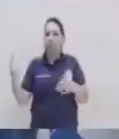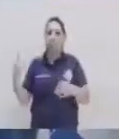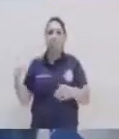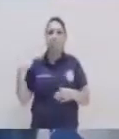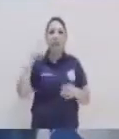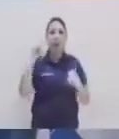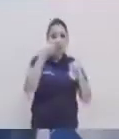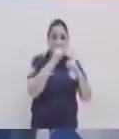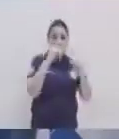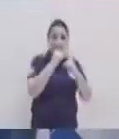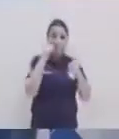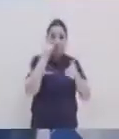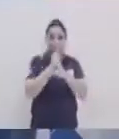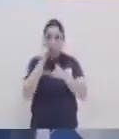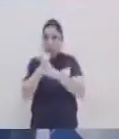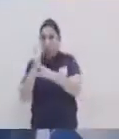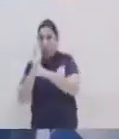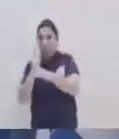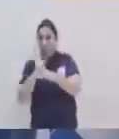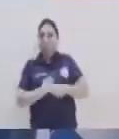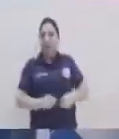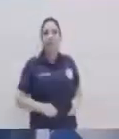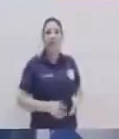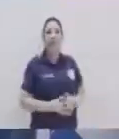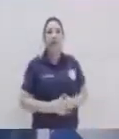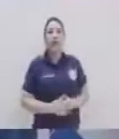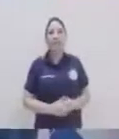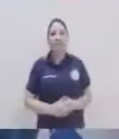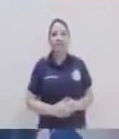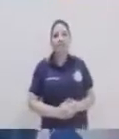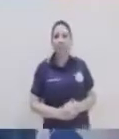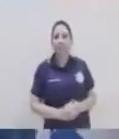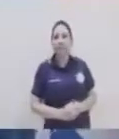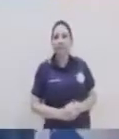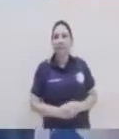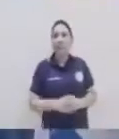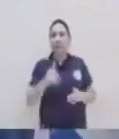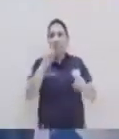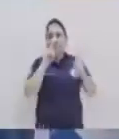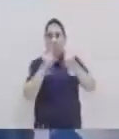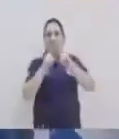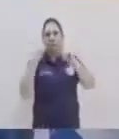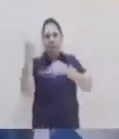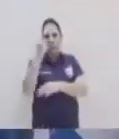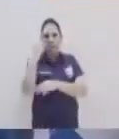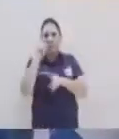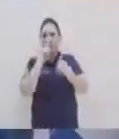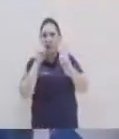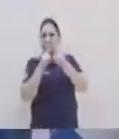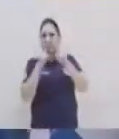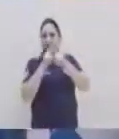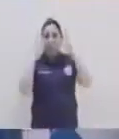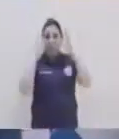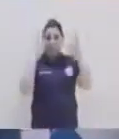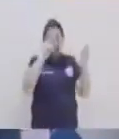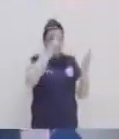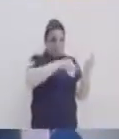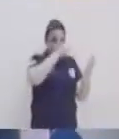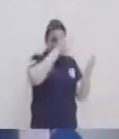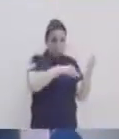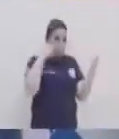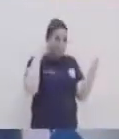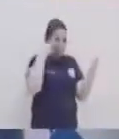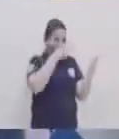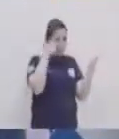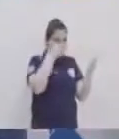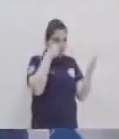buscar las palabras pertinentes para cada uno de esos casos. Claro, y lo importante es poder, al momento, si estamos leyendo,